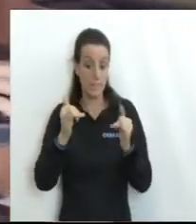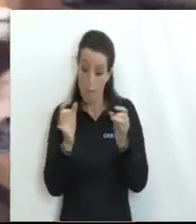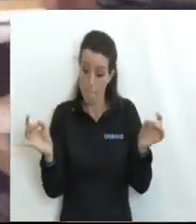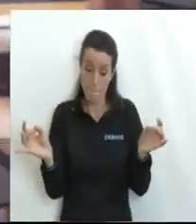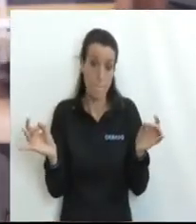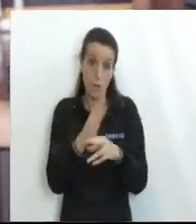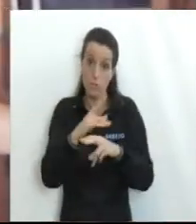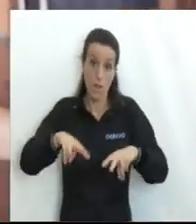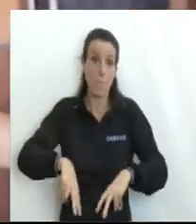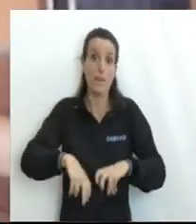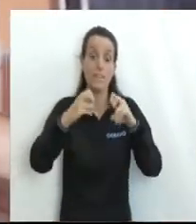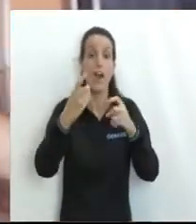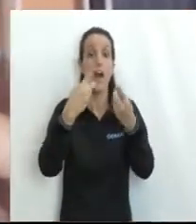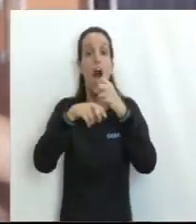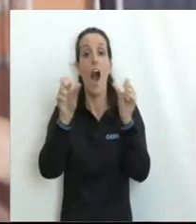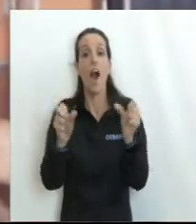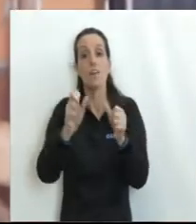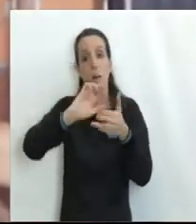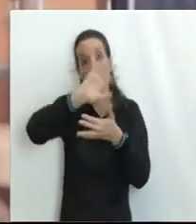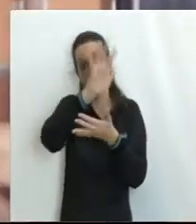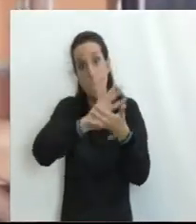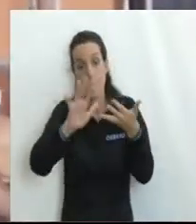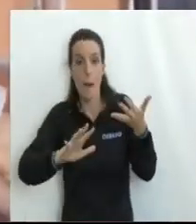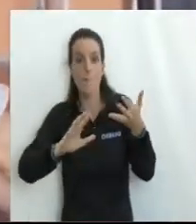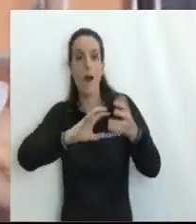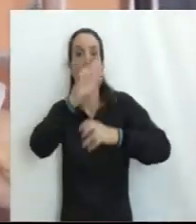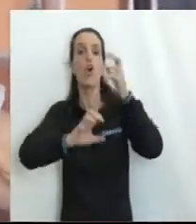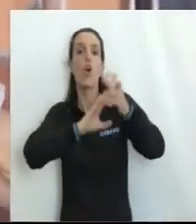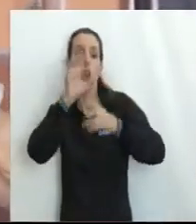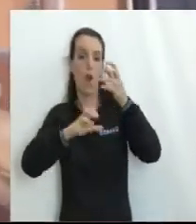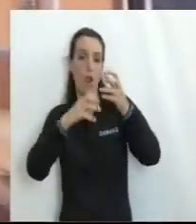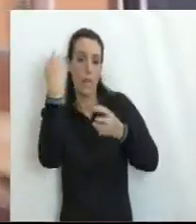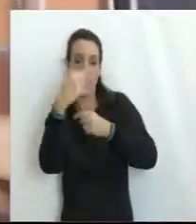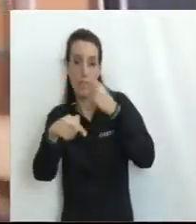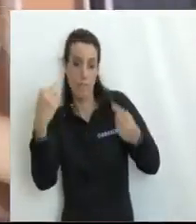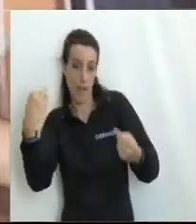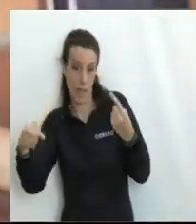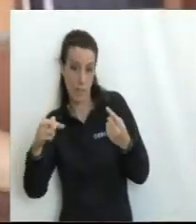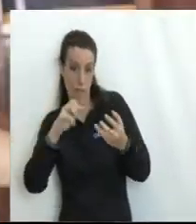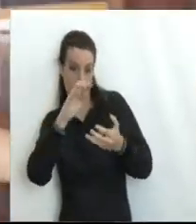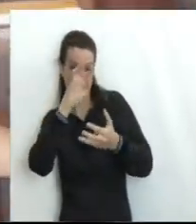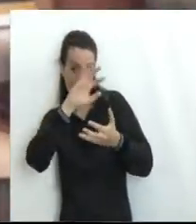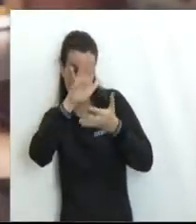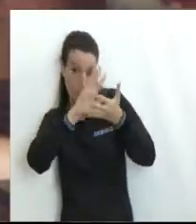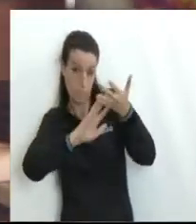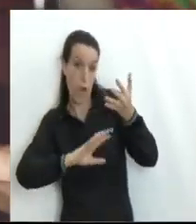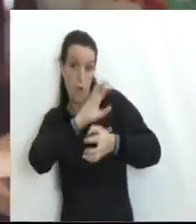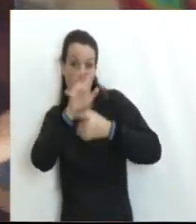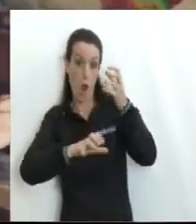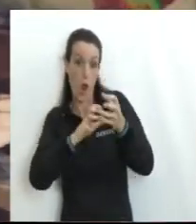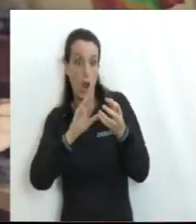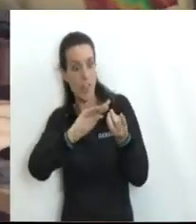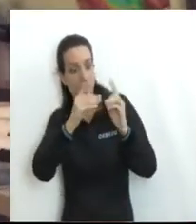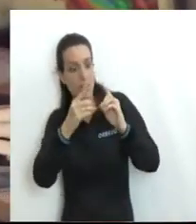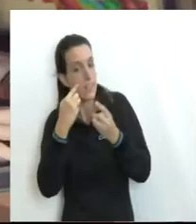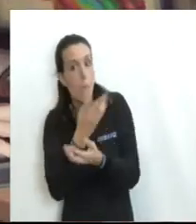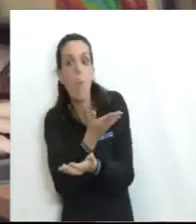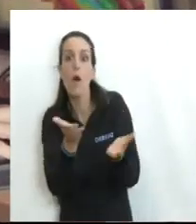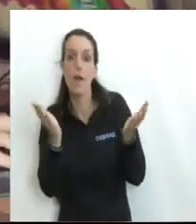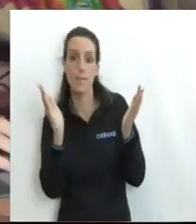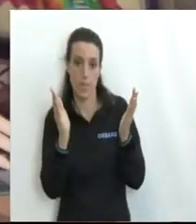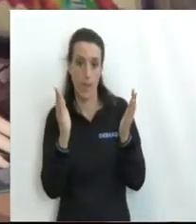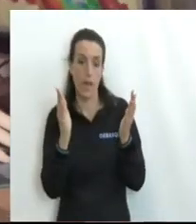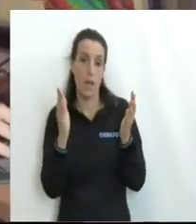Una vez que se hace un relevamiento Se genera un mapa Que tiene tonalidades de colores diferentes Y que